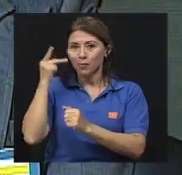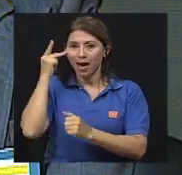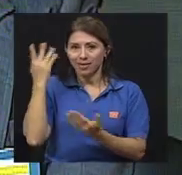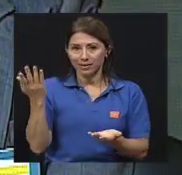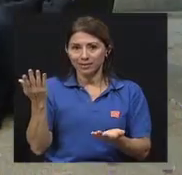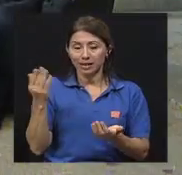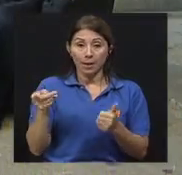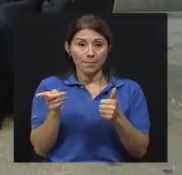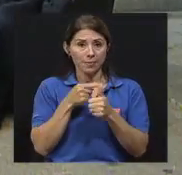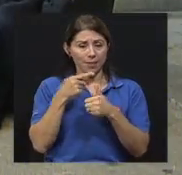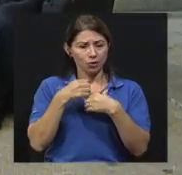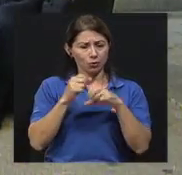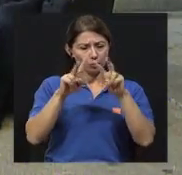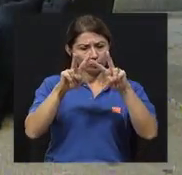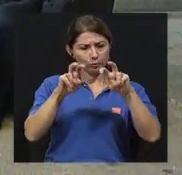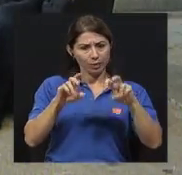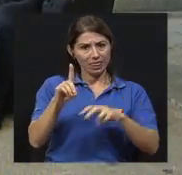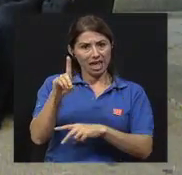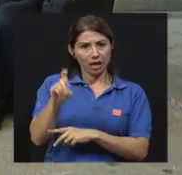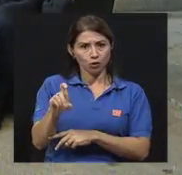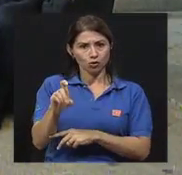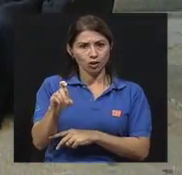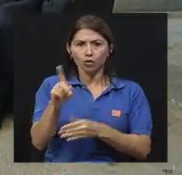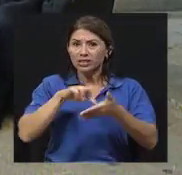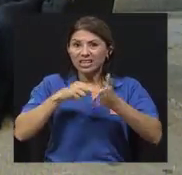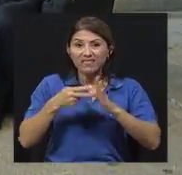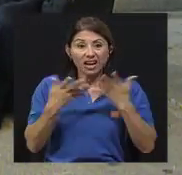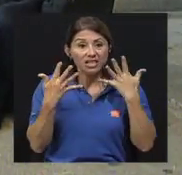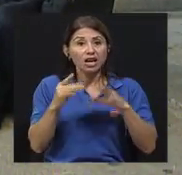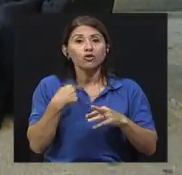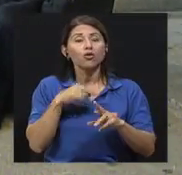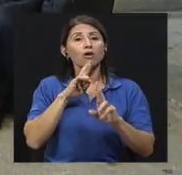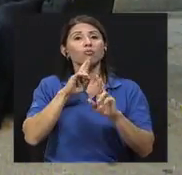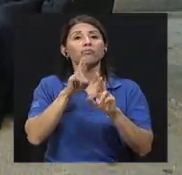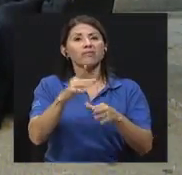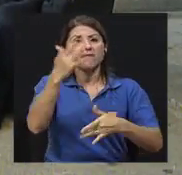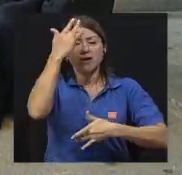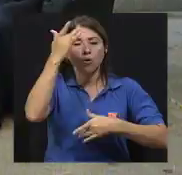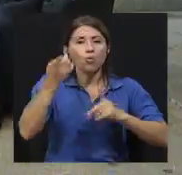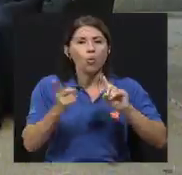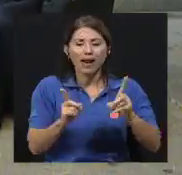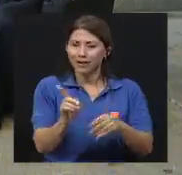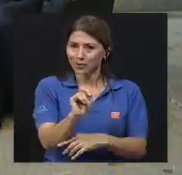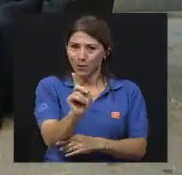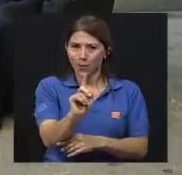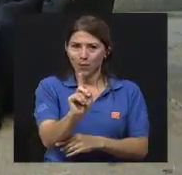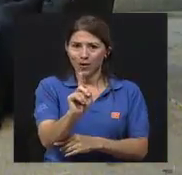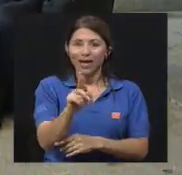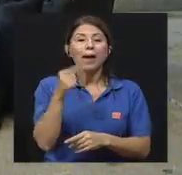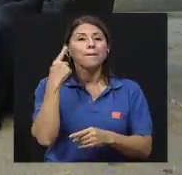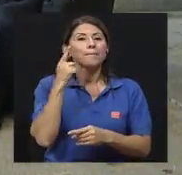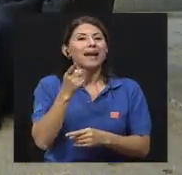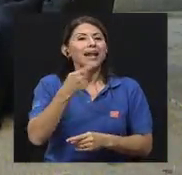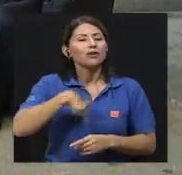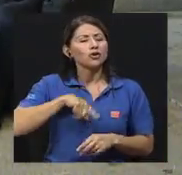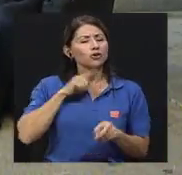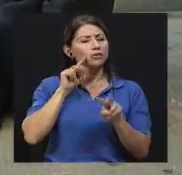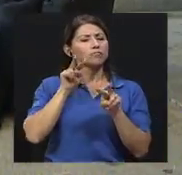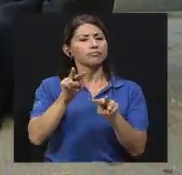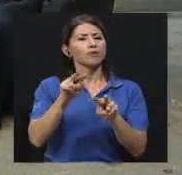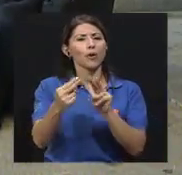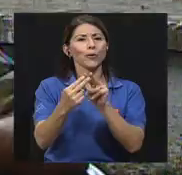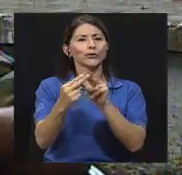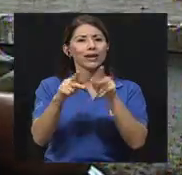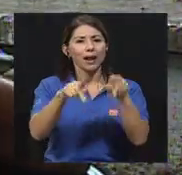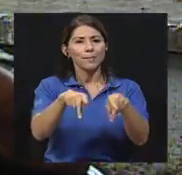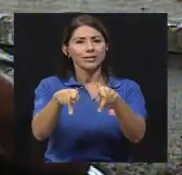diagnóstico, diagnóstico no para dar un cuadro clínico, no para dar un diagnóstico, sino para nosotros conocer a